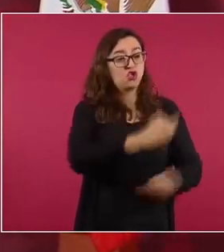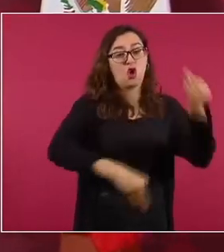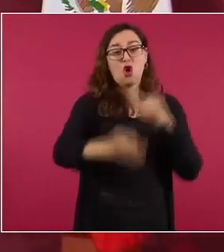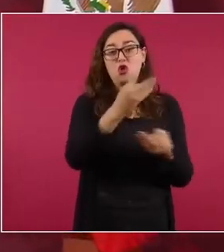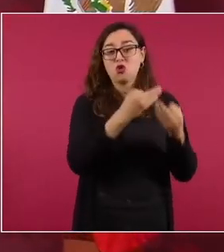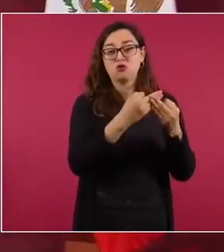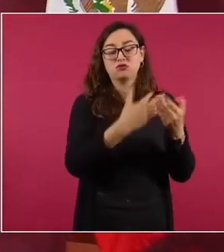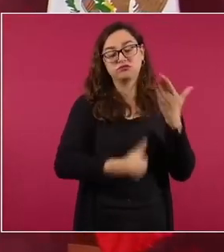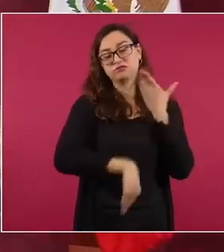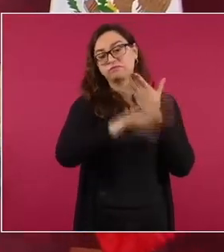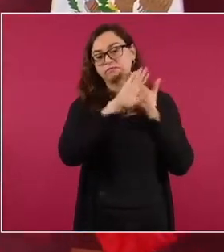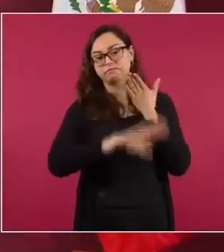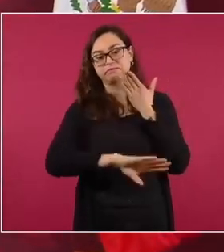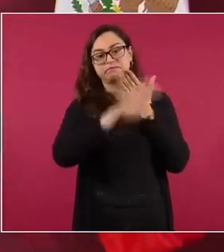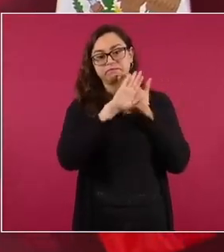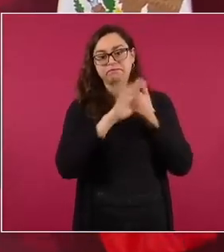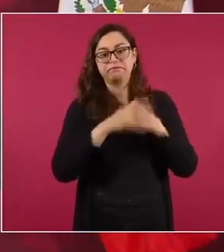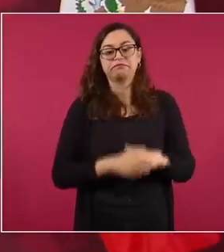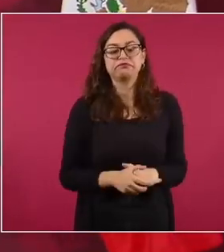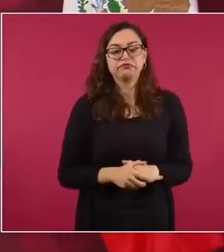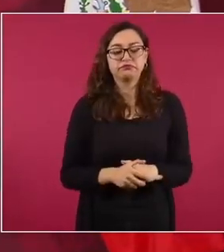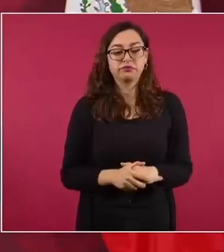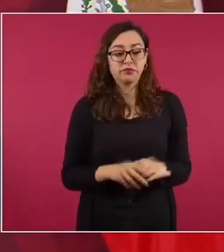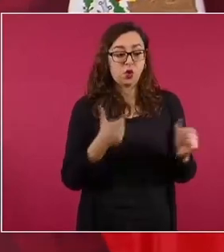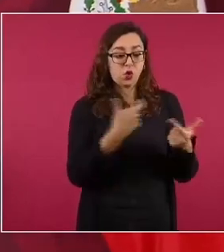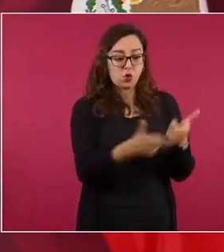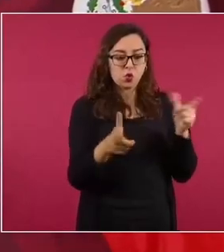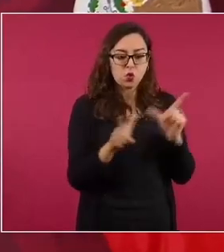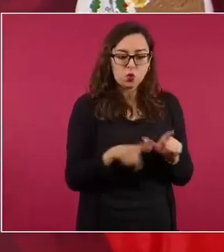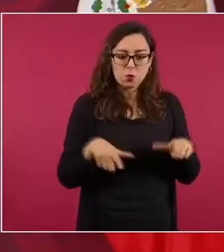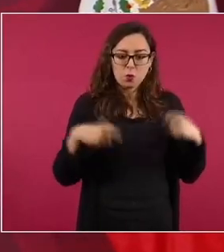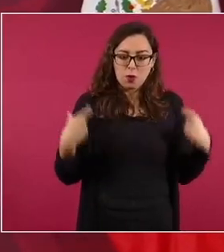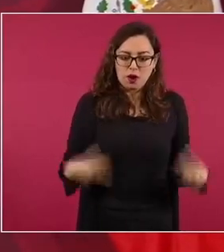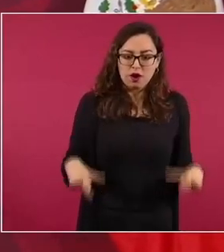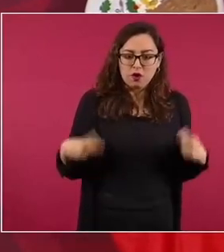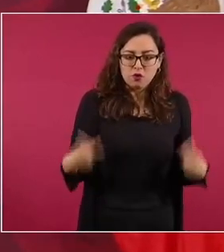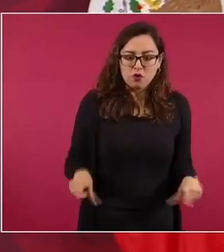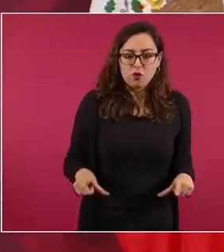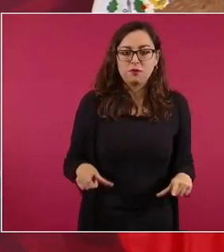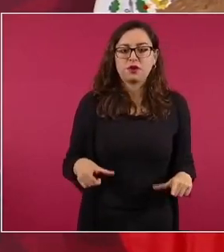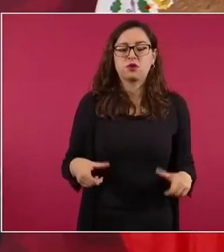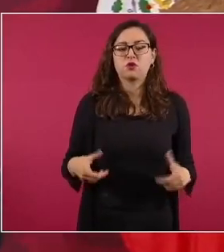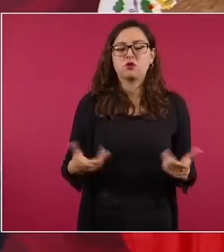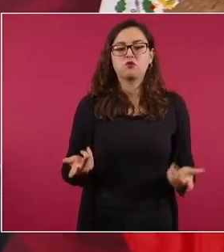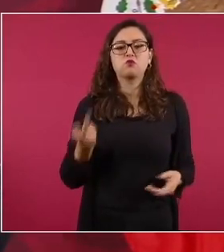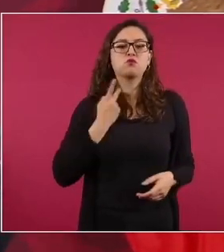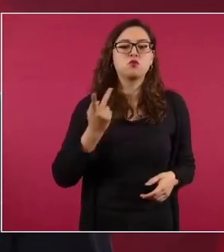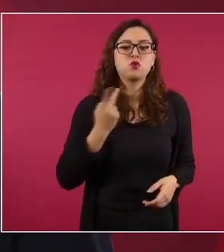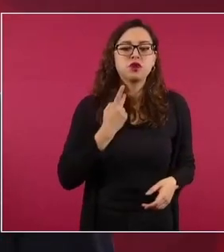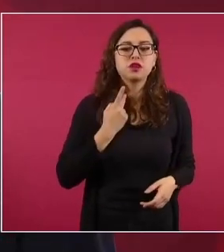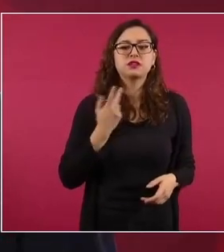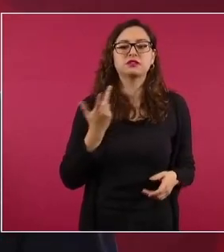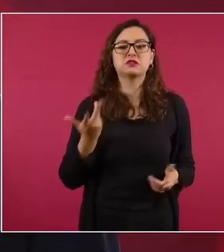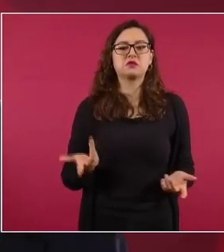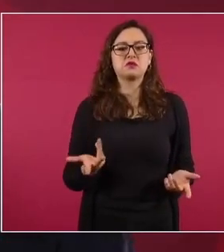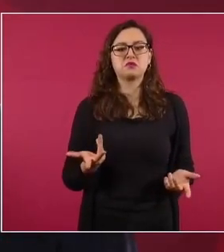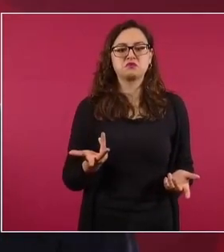a grupos de intereses políticos,